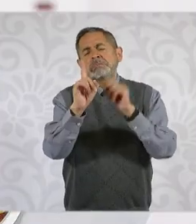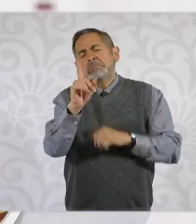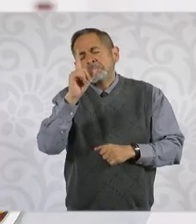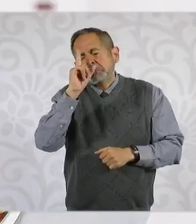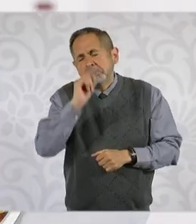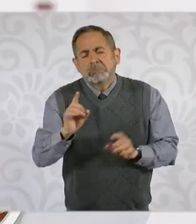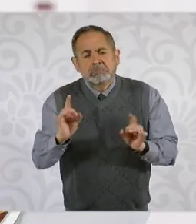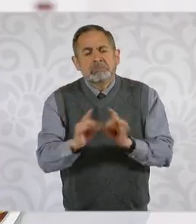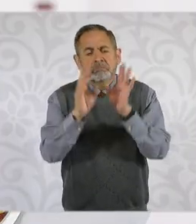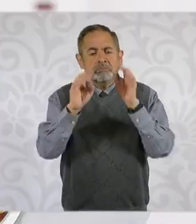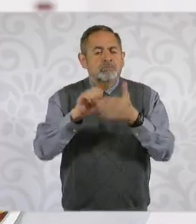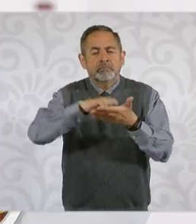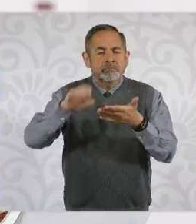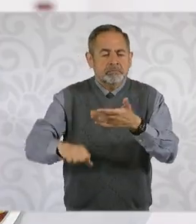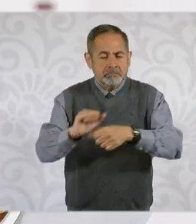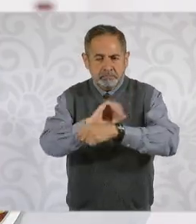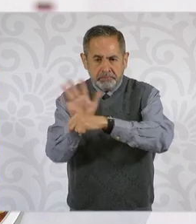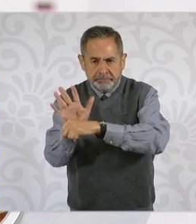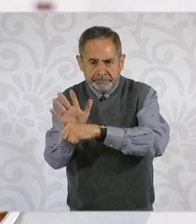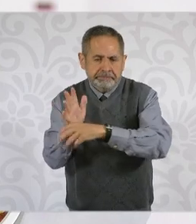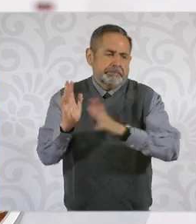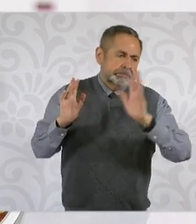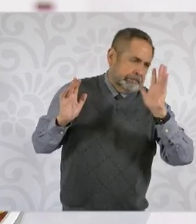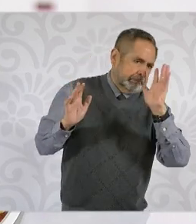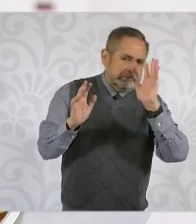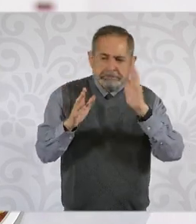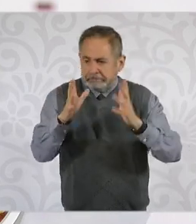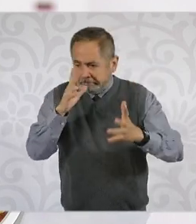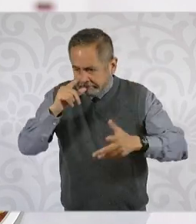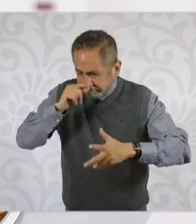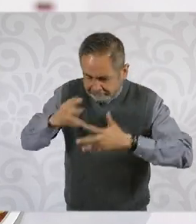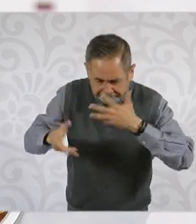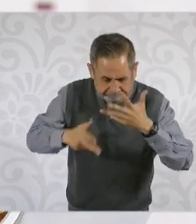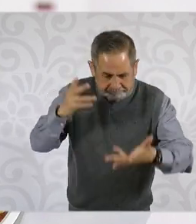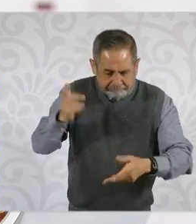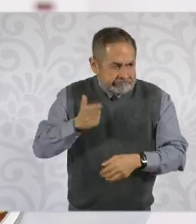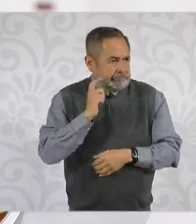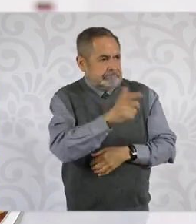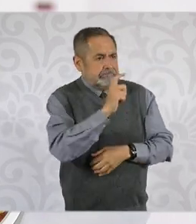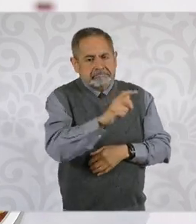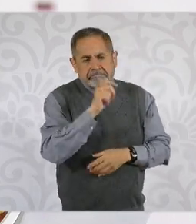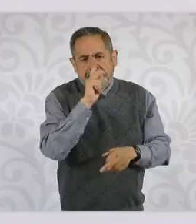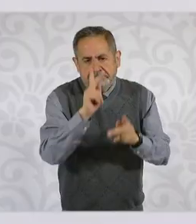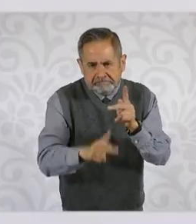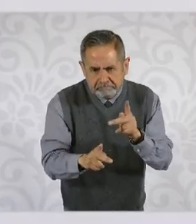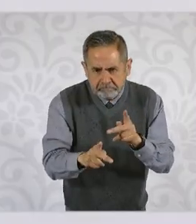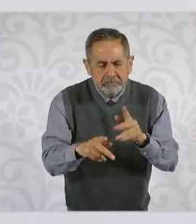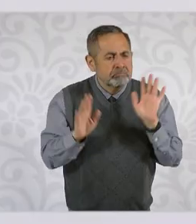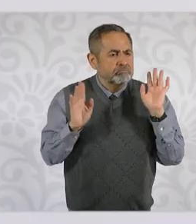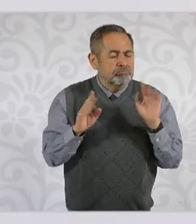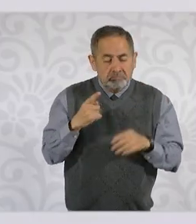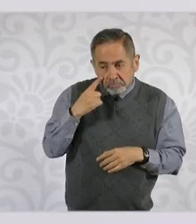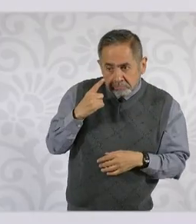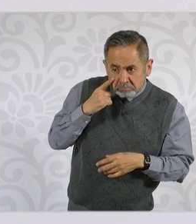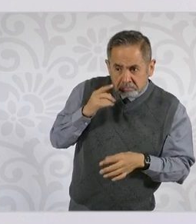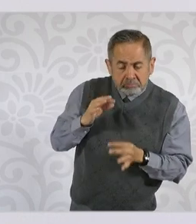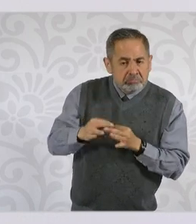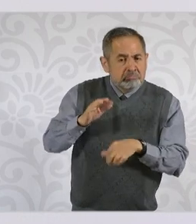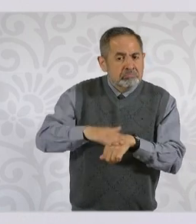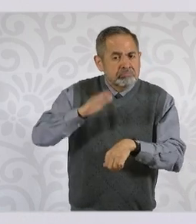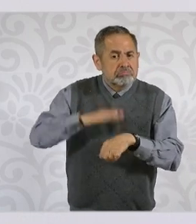como fue el COVID se extiende a una situación diferente, pero habrá consideraciones